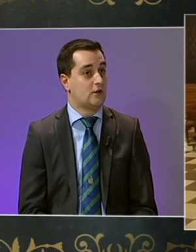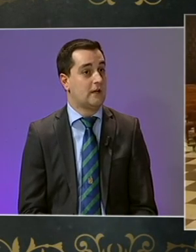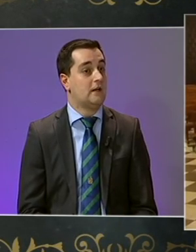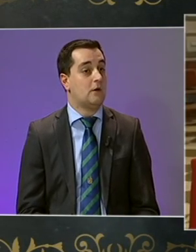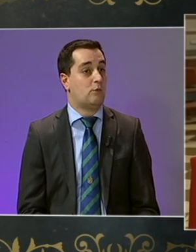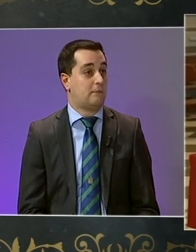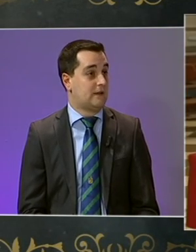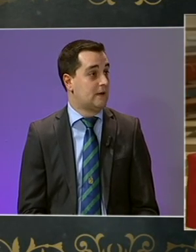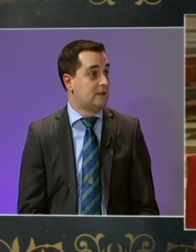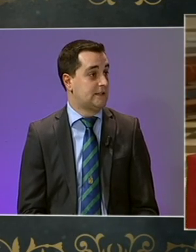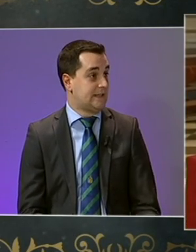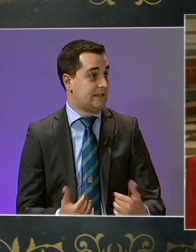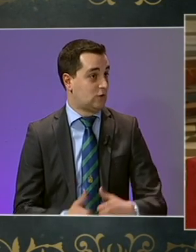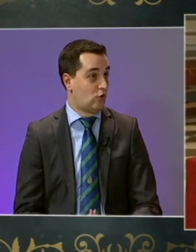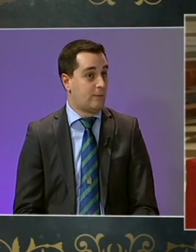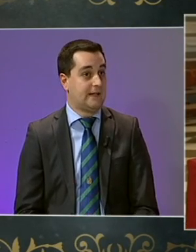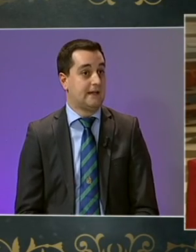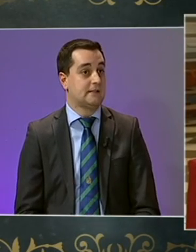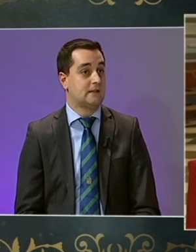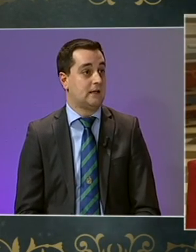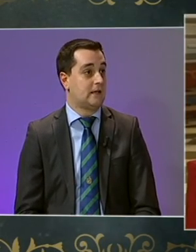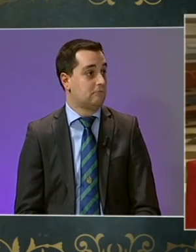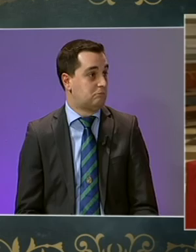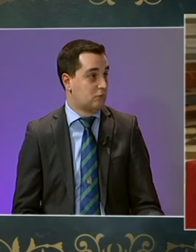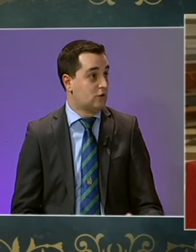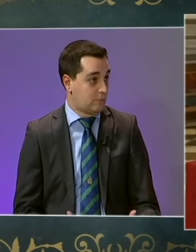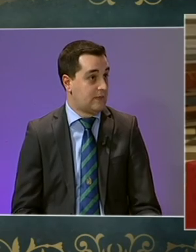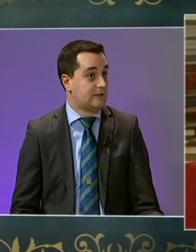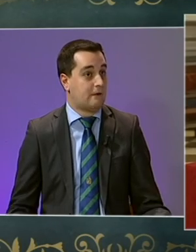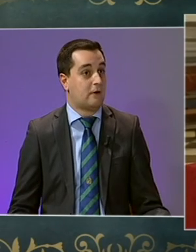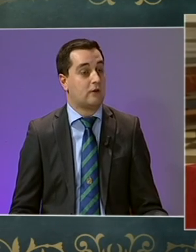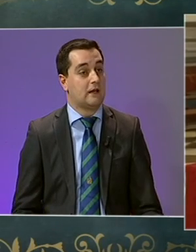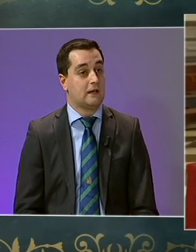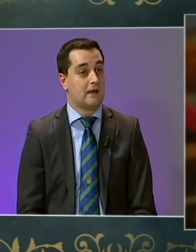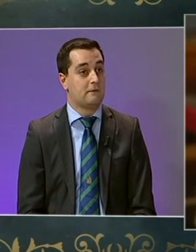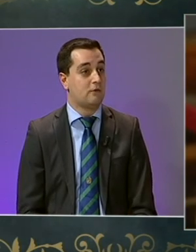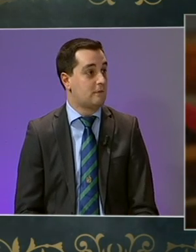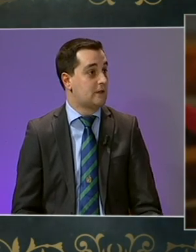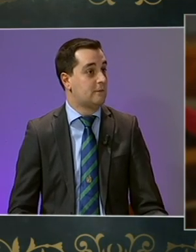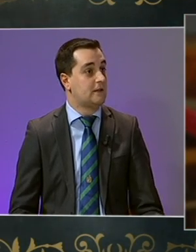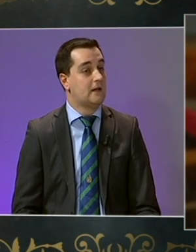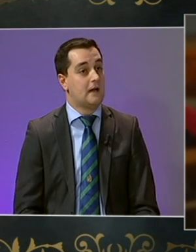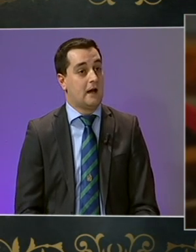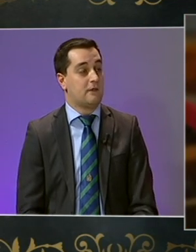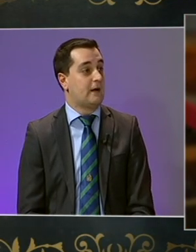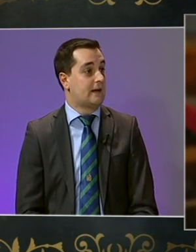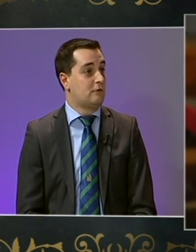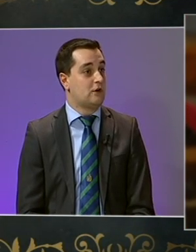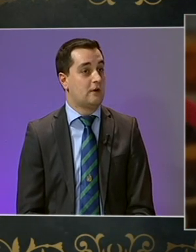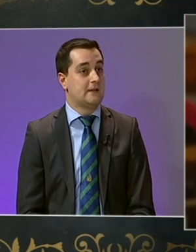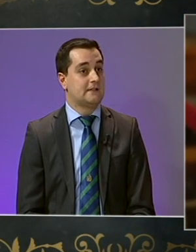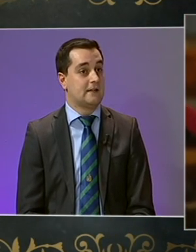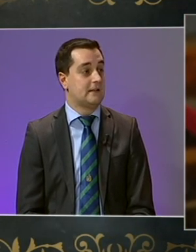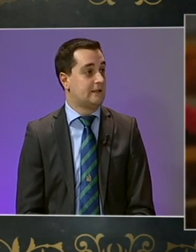comisiones pues prácticamente se echa todo para atrás pues eso después del trabajo que ha habido que evidentemente ha habido varias